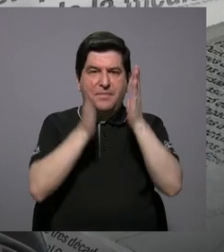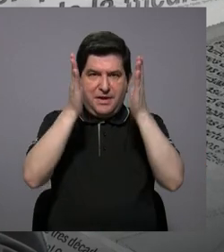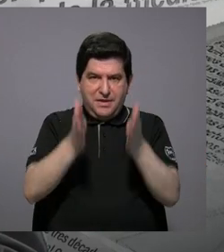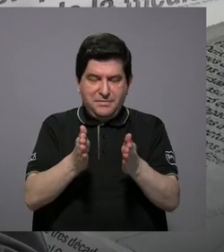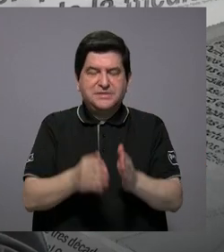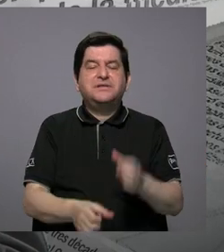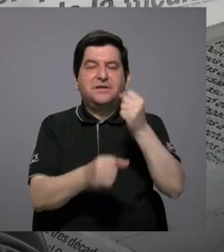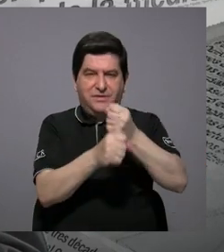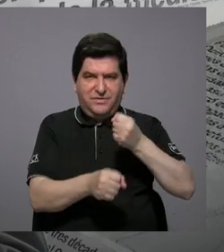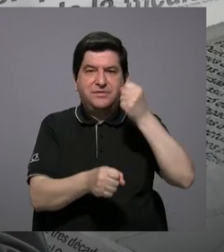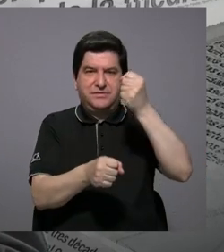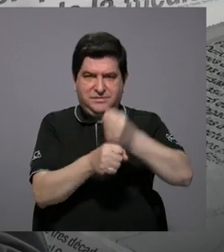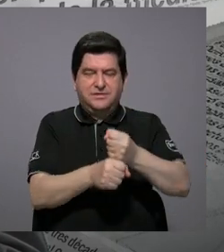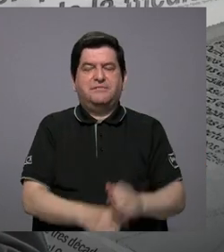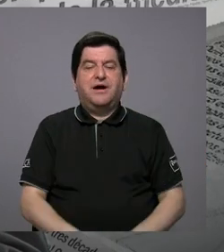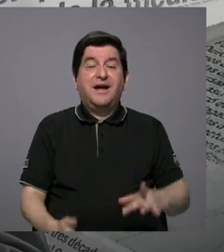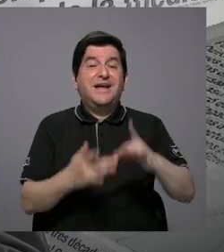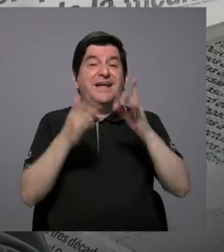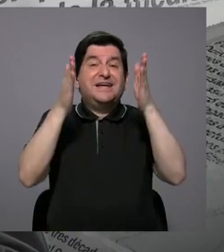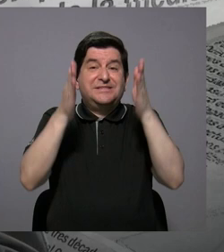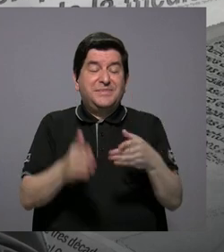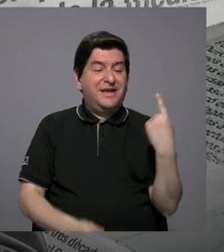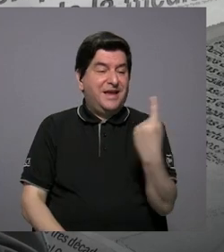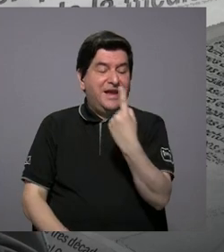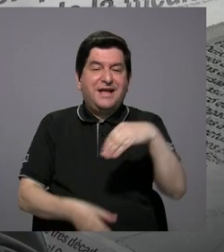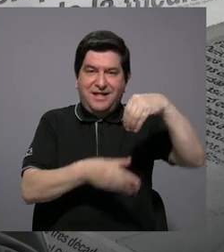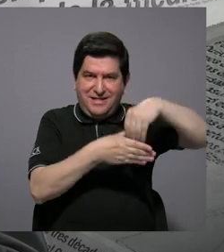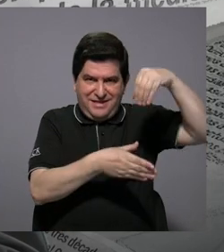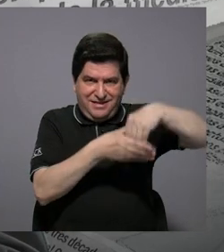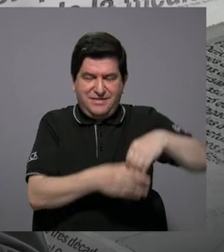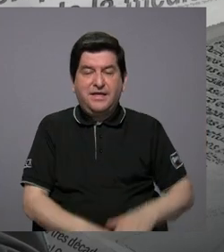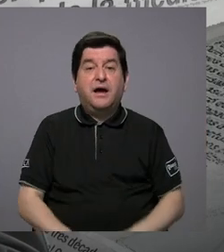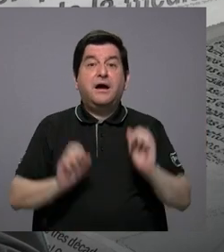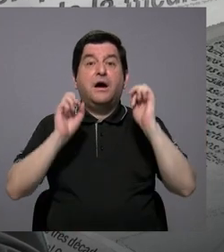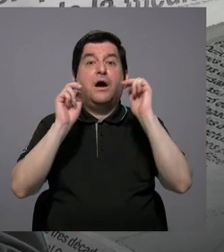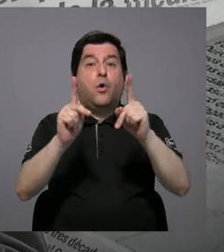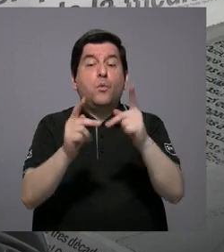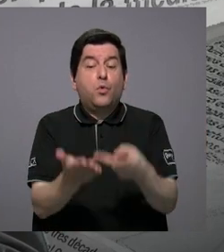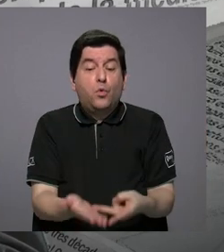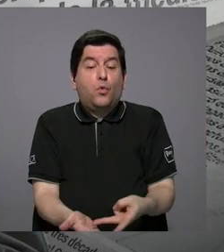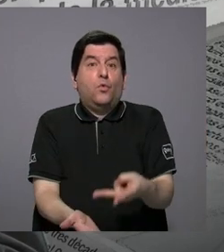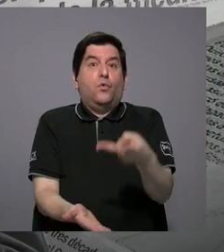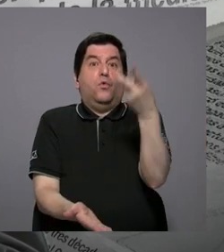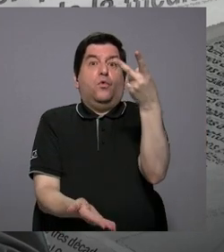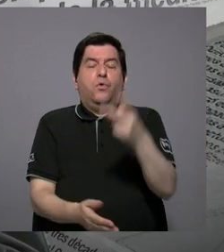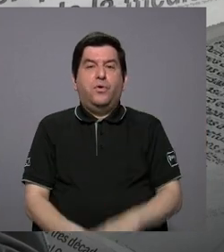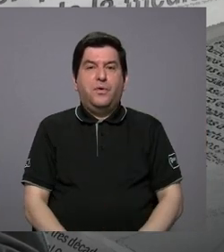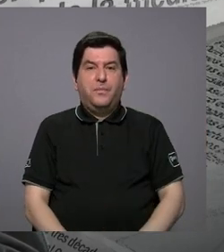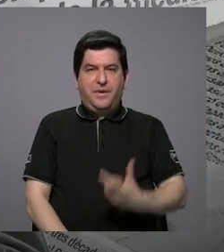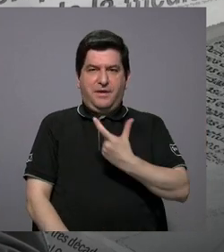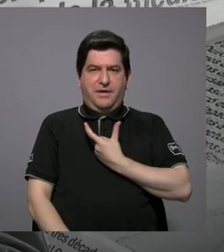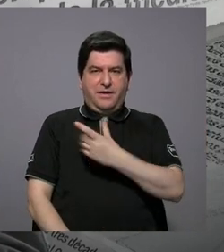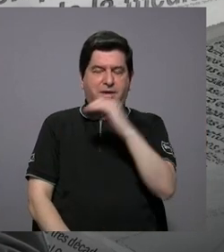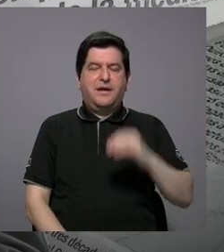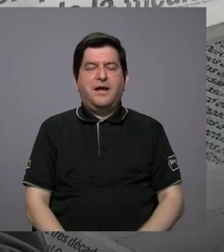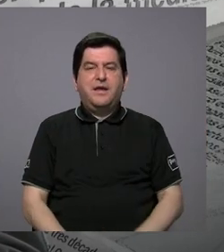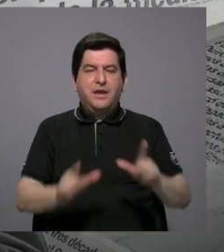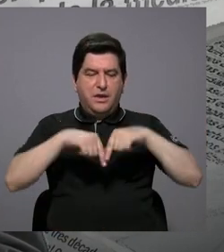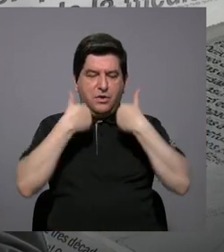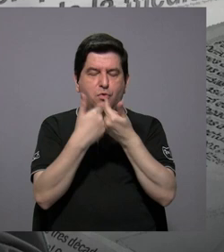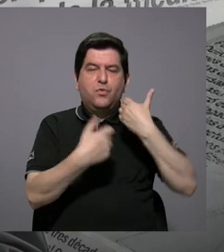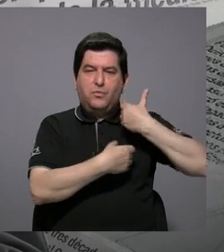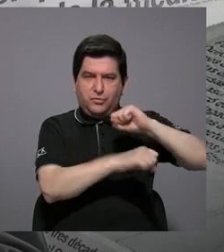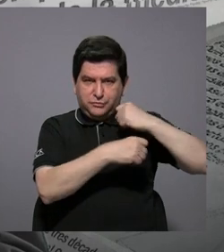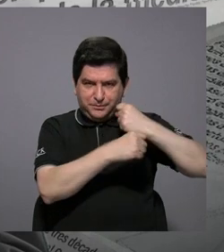investigadoras que son especialistas en cada componente. Por eso es una oportunidad tan valiosa para las alcaldías y los consejos municipales